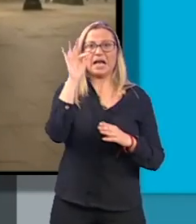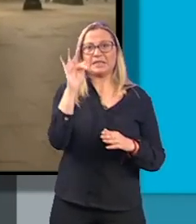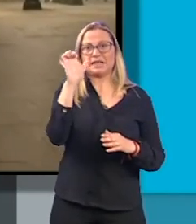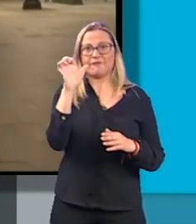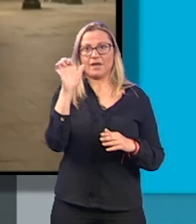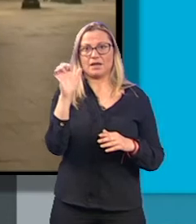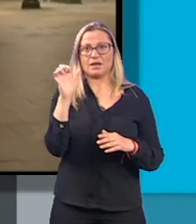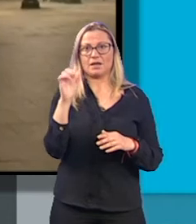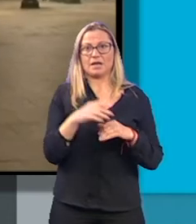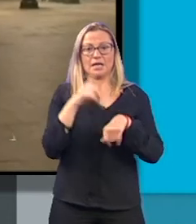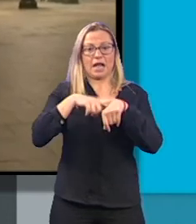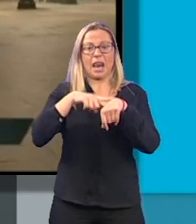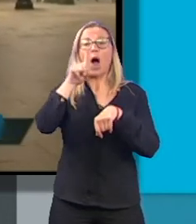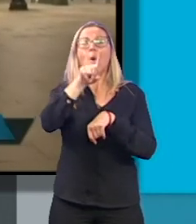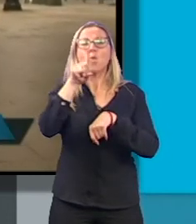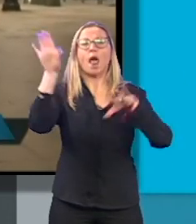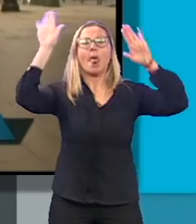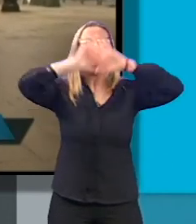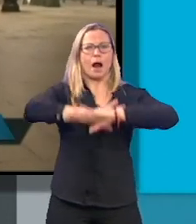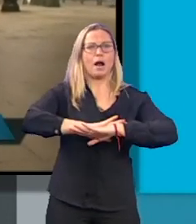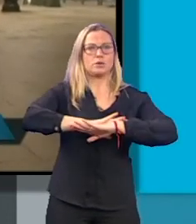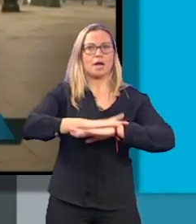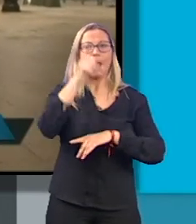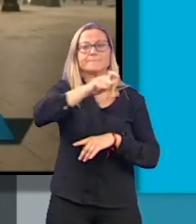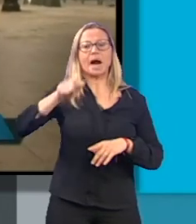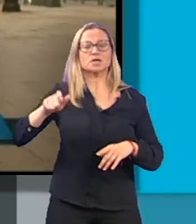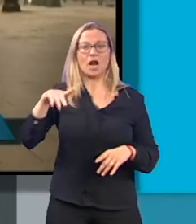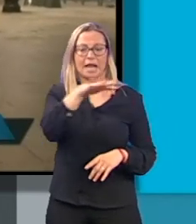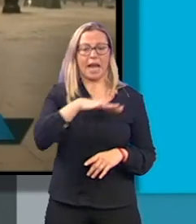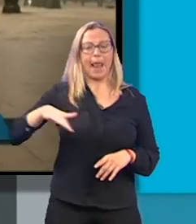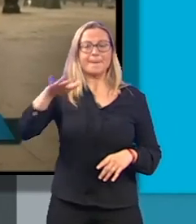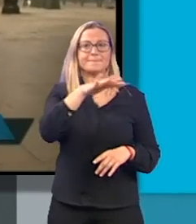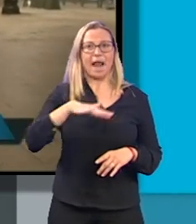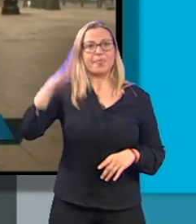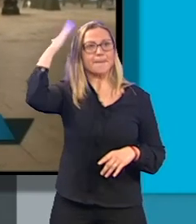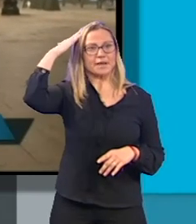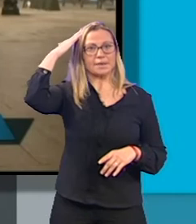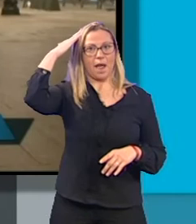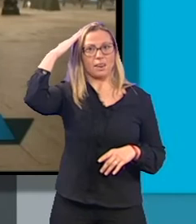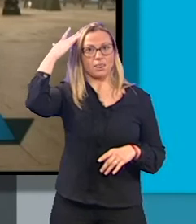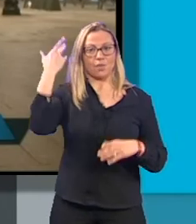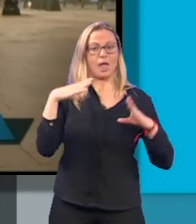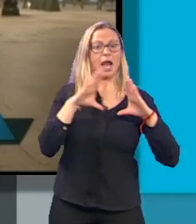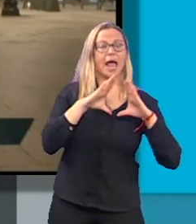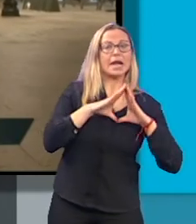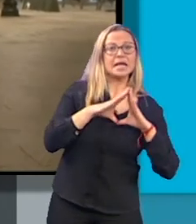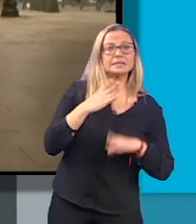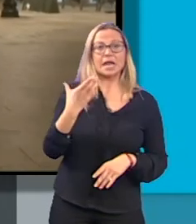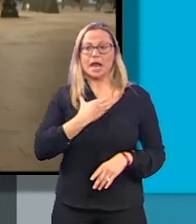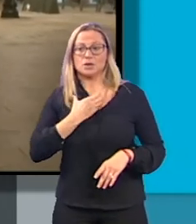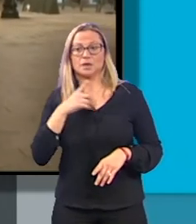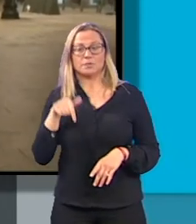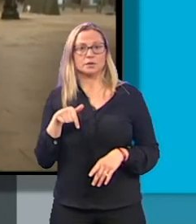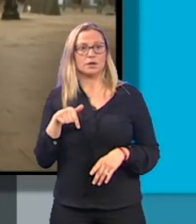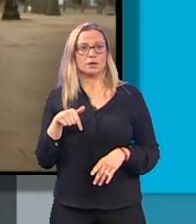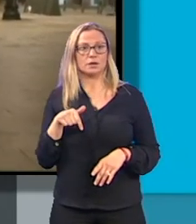minutos de la una de la madrugada, todavía quedan algunas personas en la plaza principal, donde está la iglesia y el ayuntamiento,